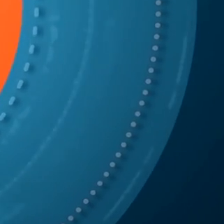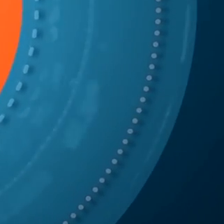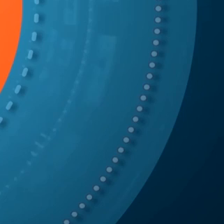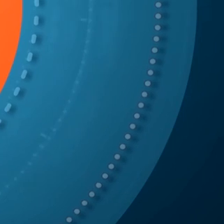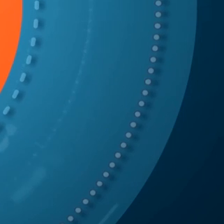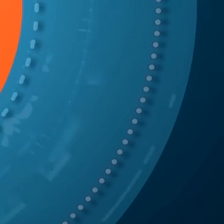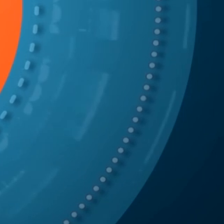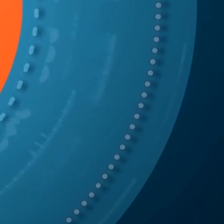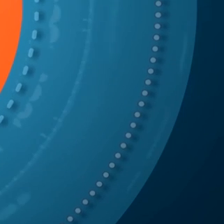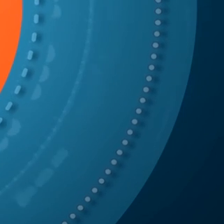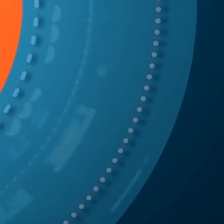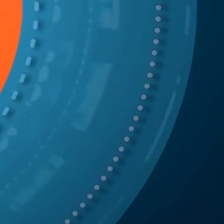Gracias. Gracias. Gracias. Gracias.